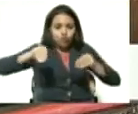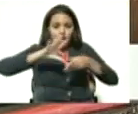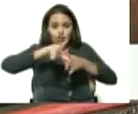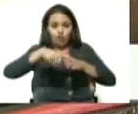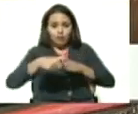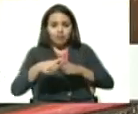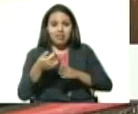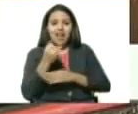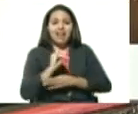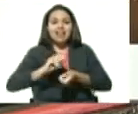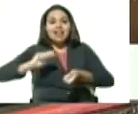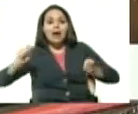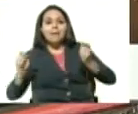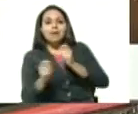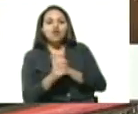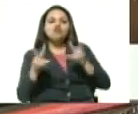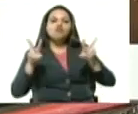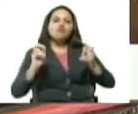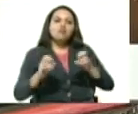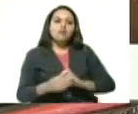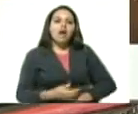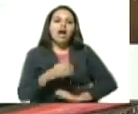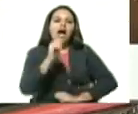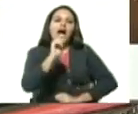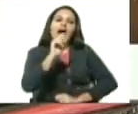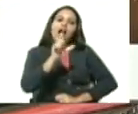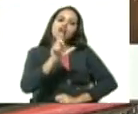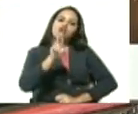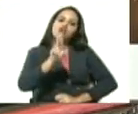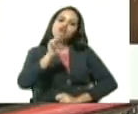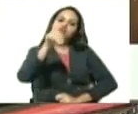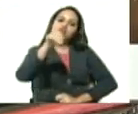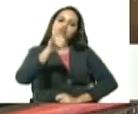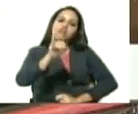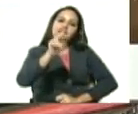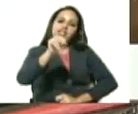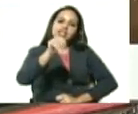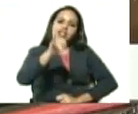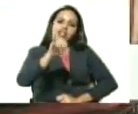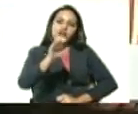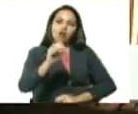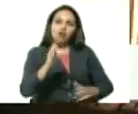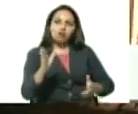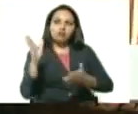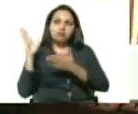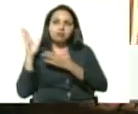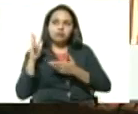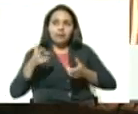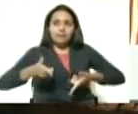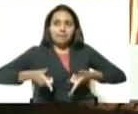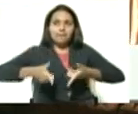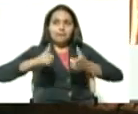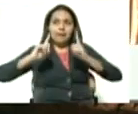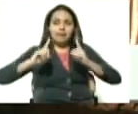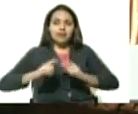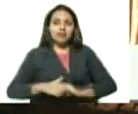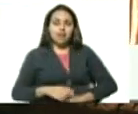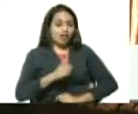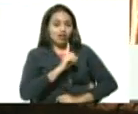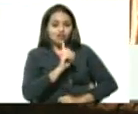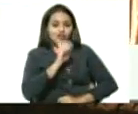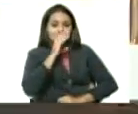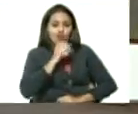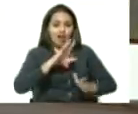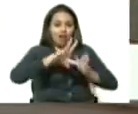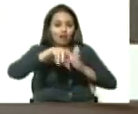el cable por el cable de aluminio, presidente. Este cable de aluminio, bien, permite, pues, que justamente los amigos y los ajenos no se lo lleven